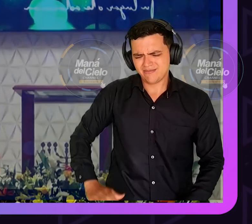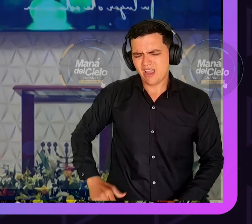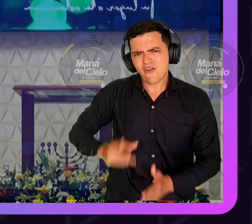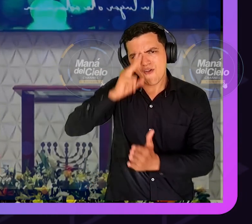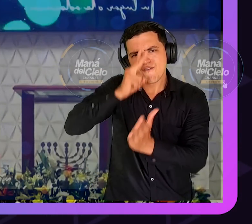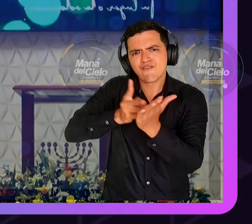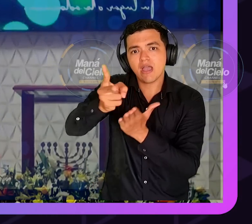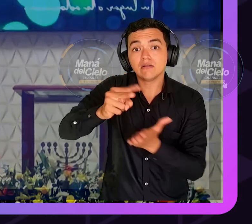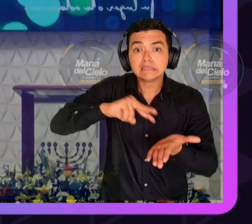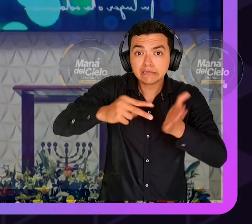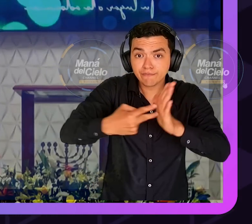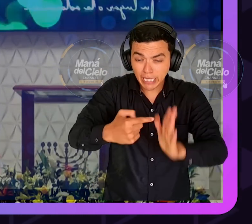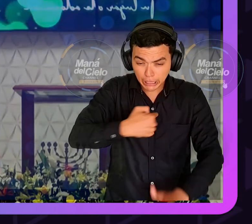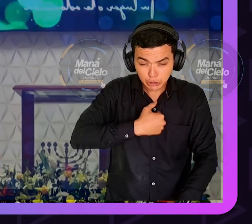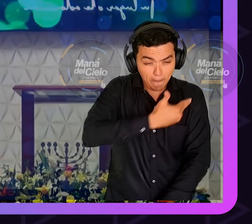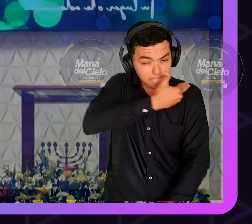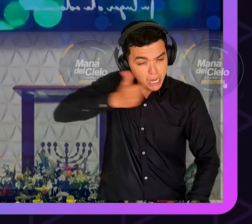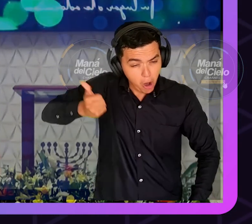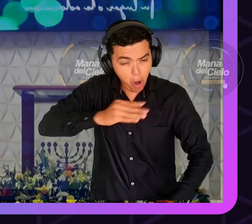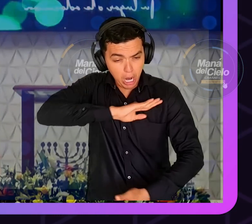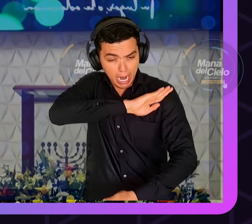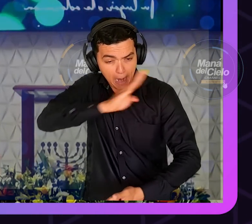no había nada que manda estaba invadido